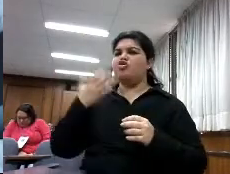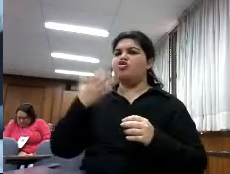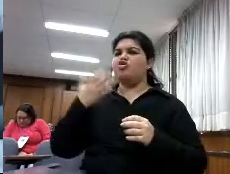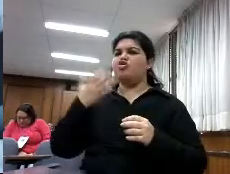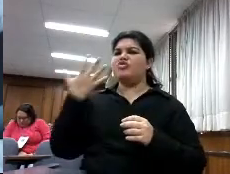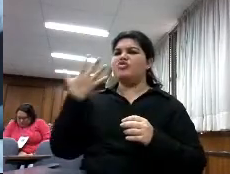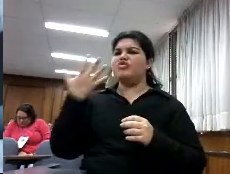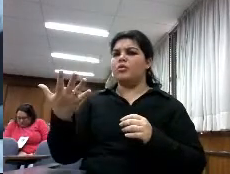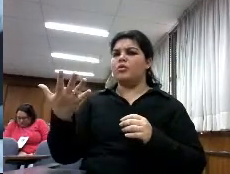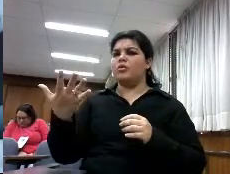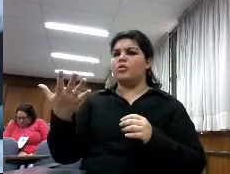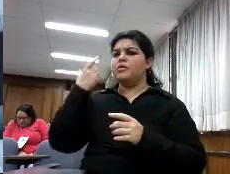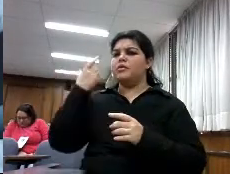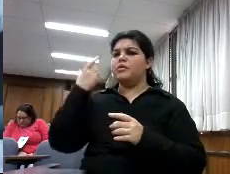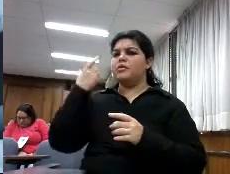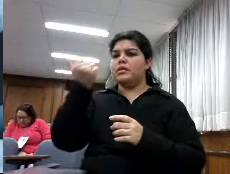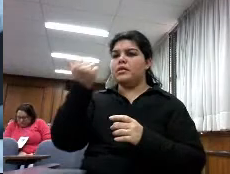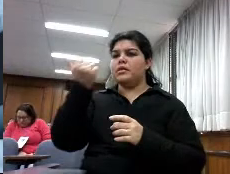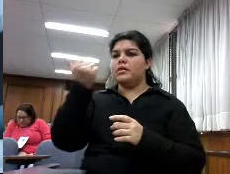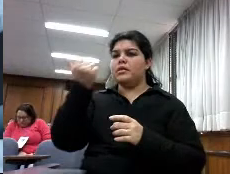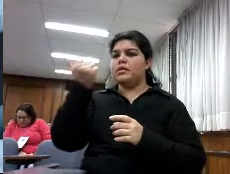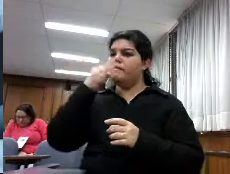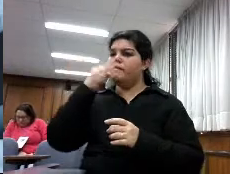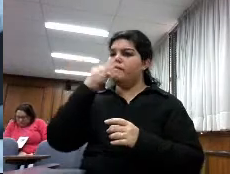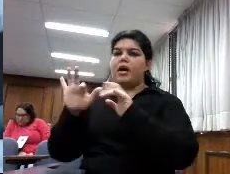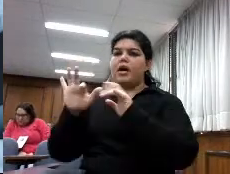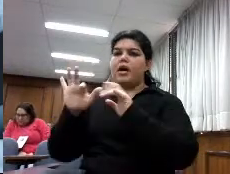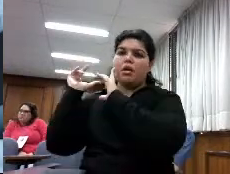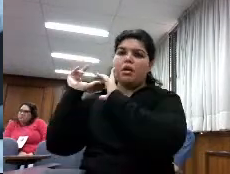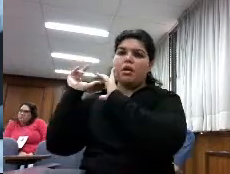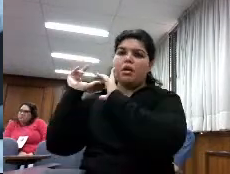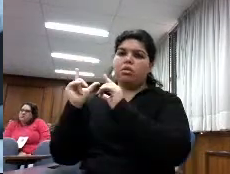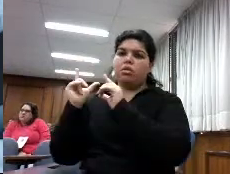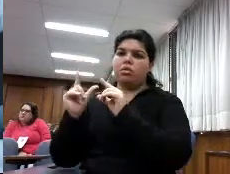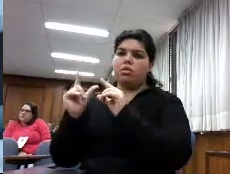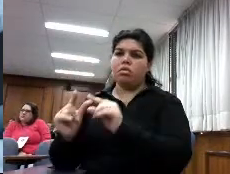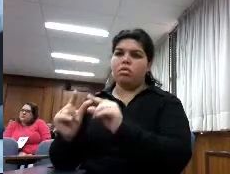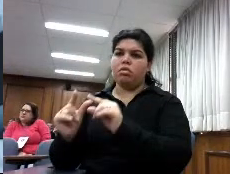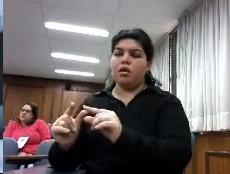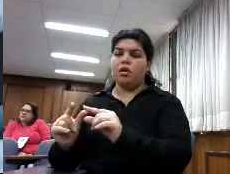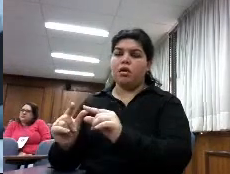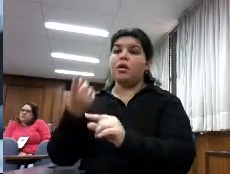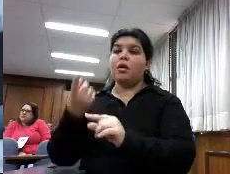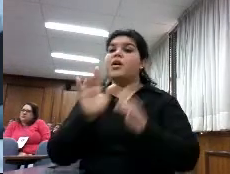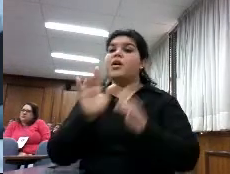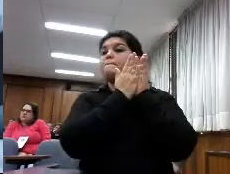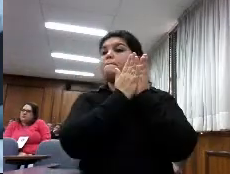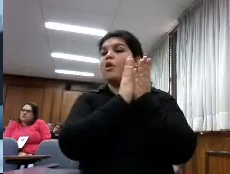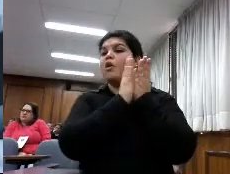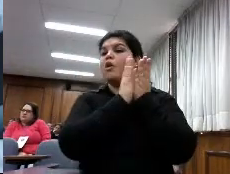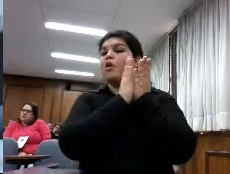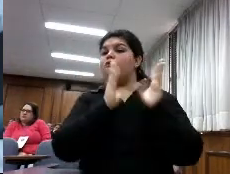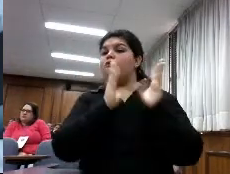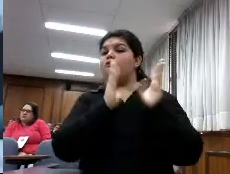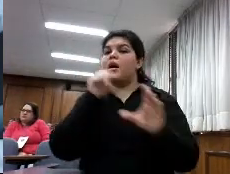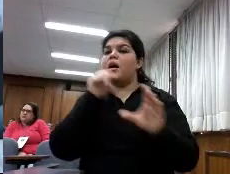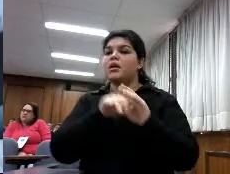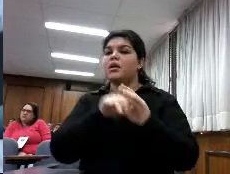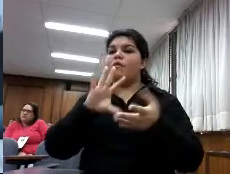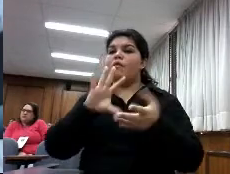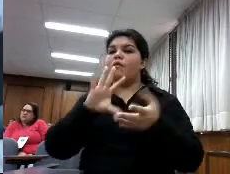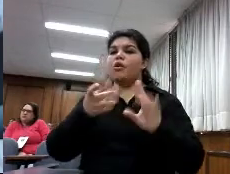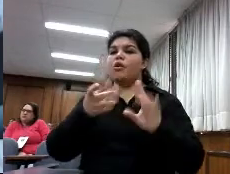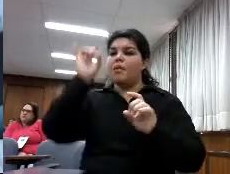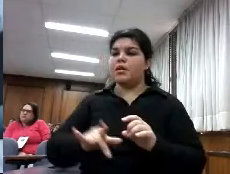digitales sin embargo el modelo de préstamo en bibliotecas está teniendo un gran éxito es el único modelo viable económicamente